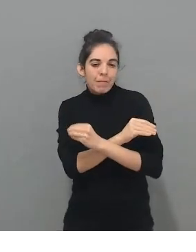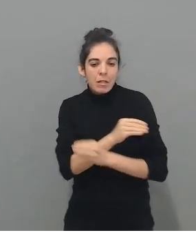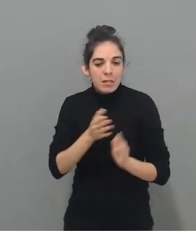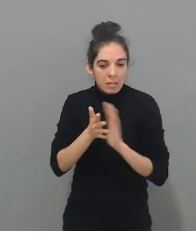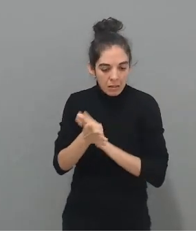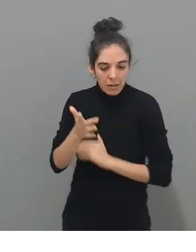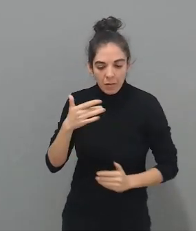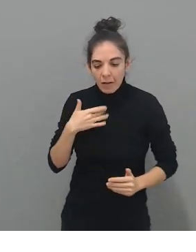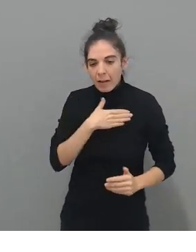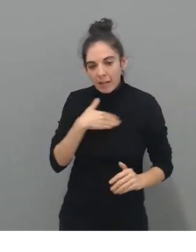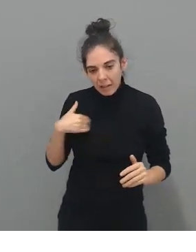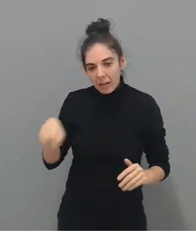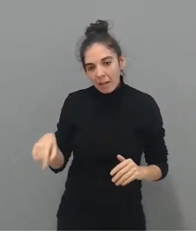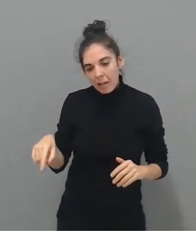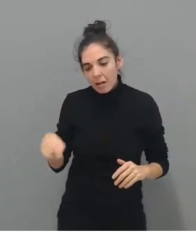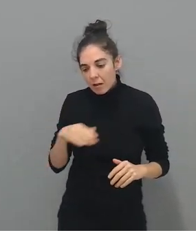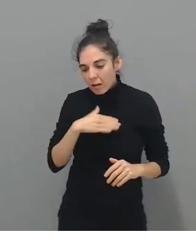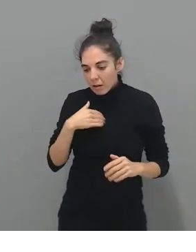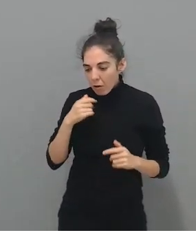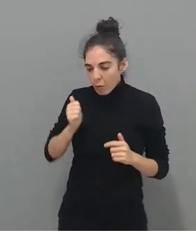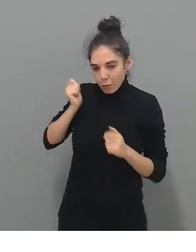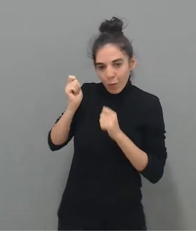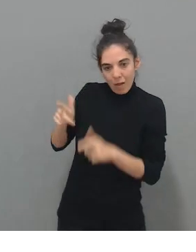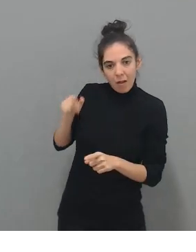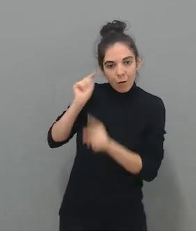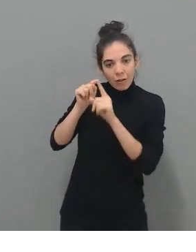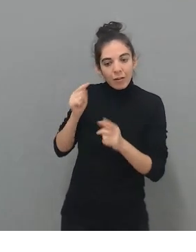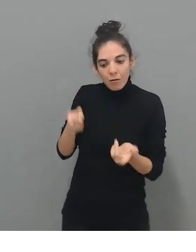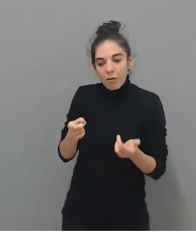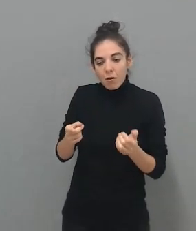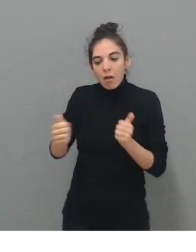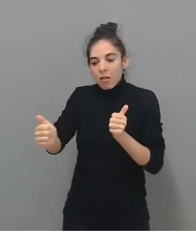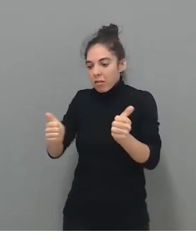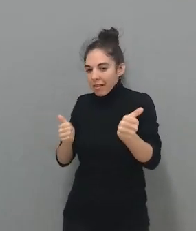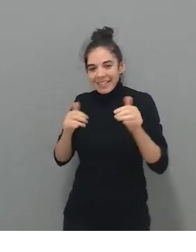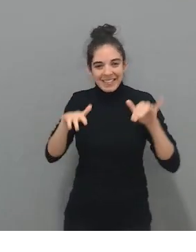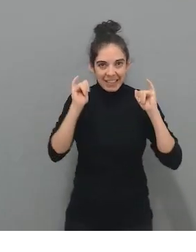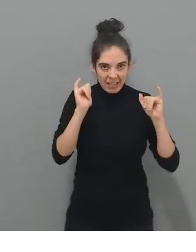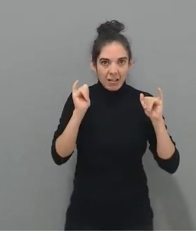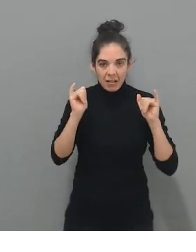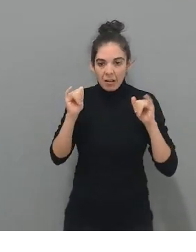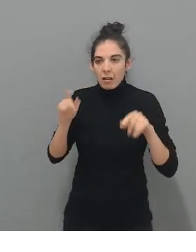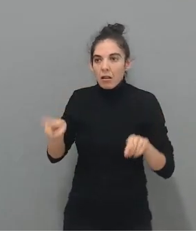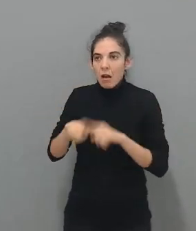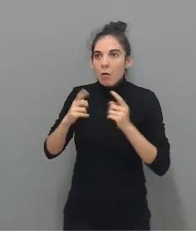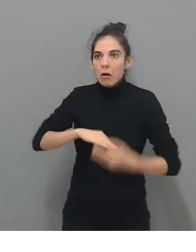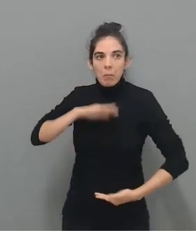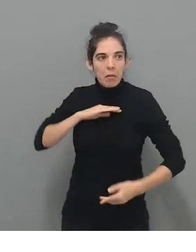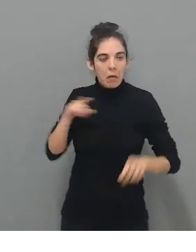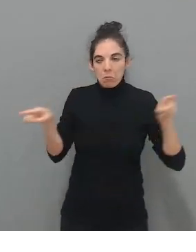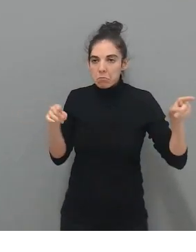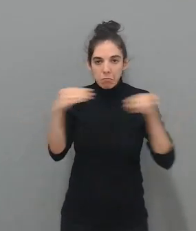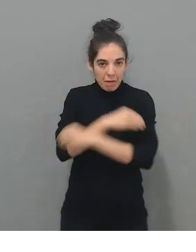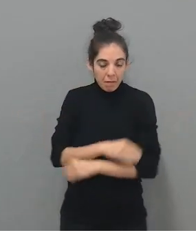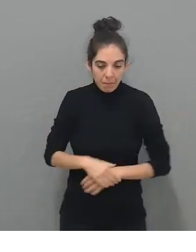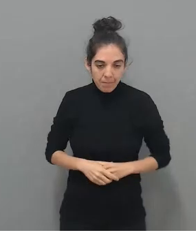ningún niño se quedase atrás independientemente de las capacidades que tengan. Una